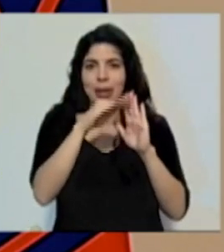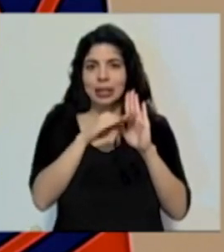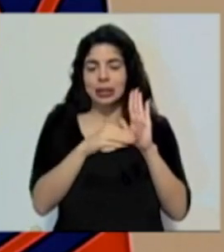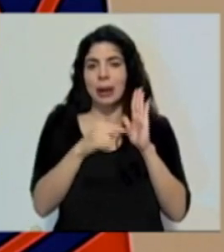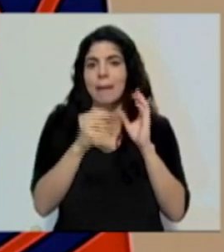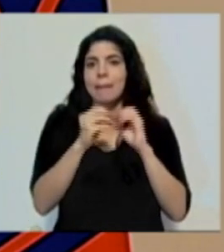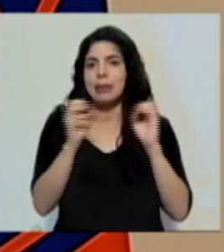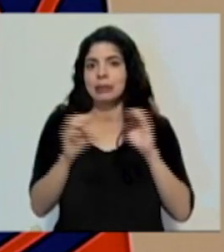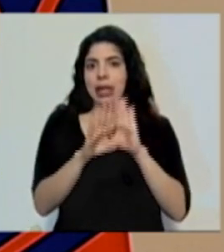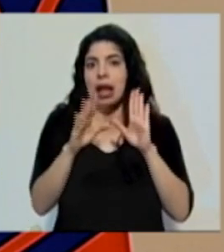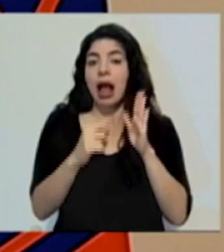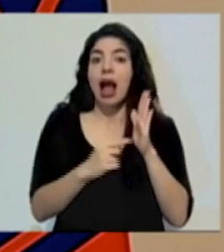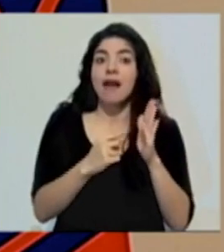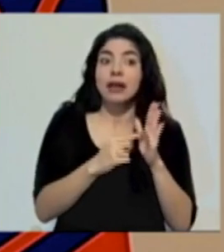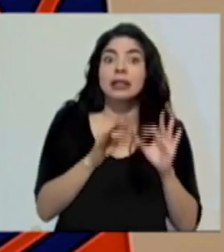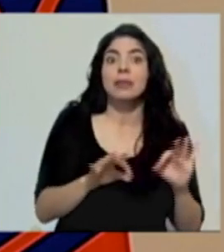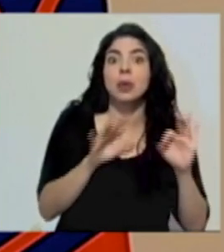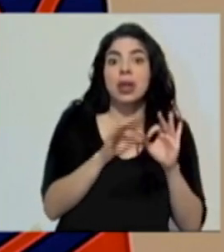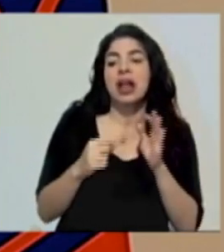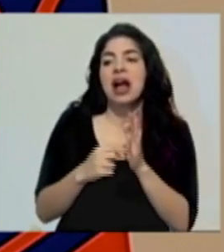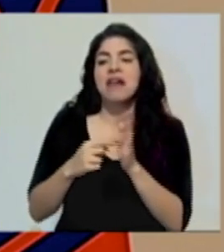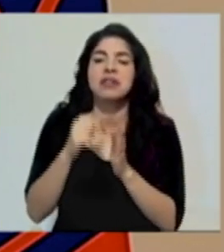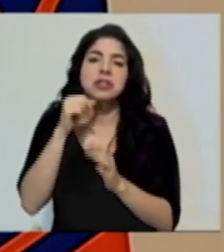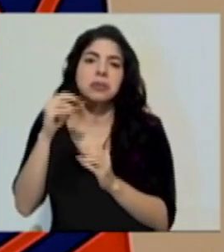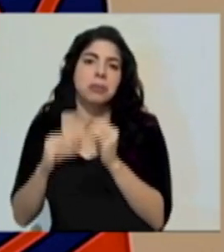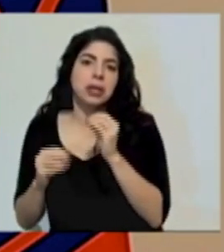algunos momentos se vuelve más relevante y en otros menos.